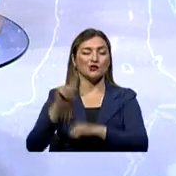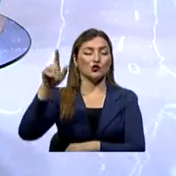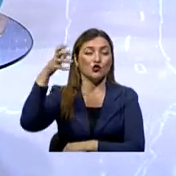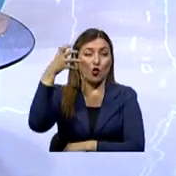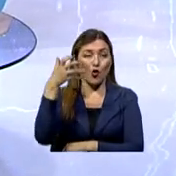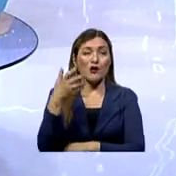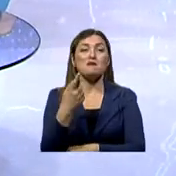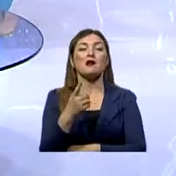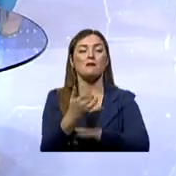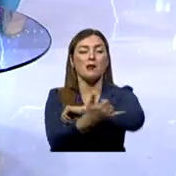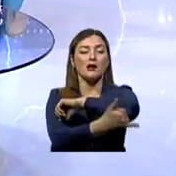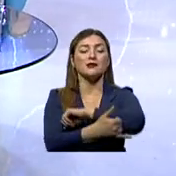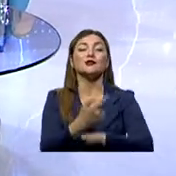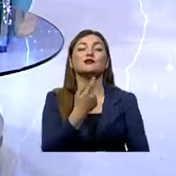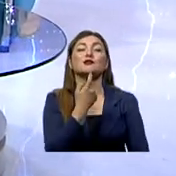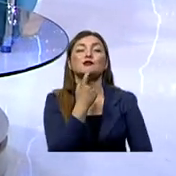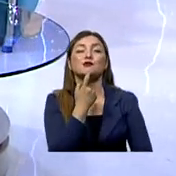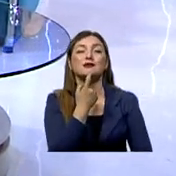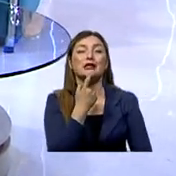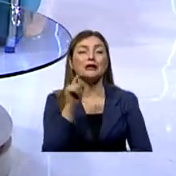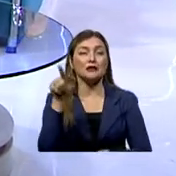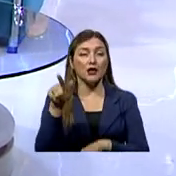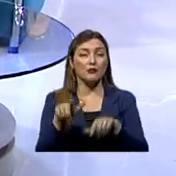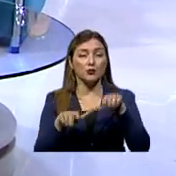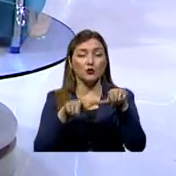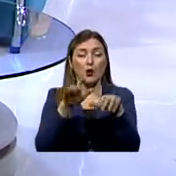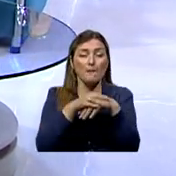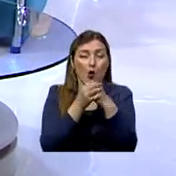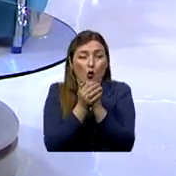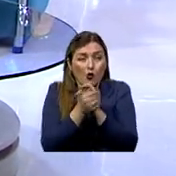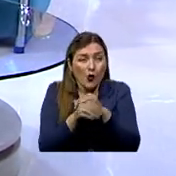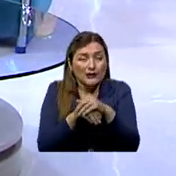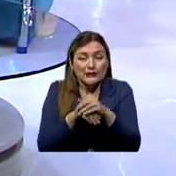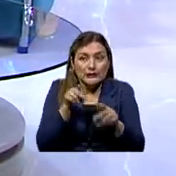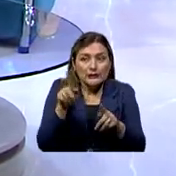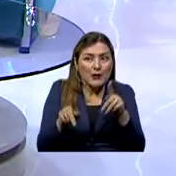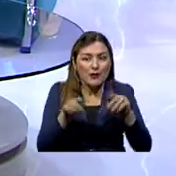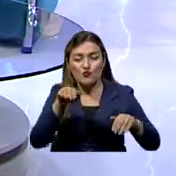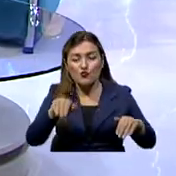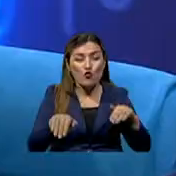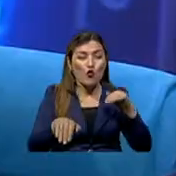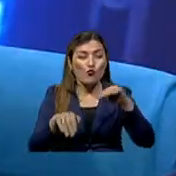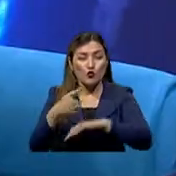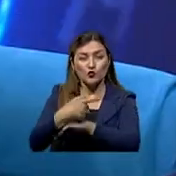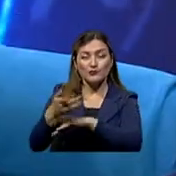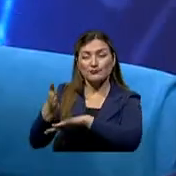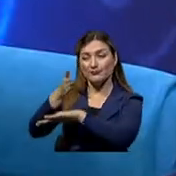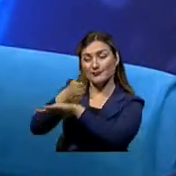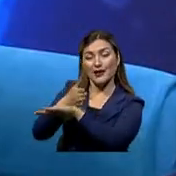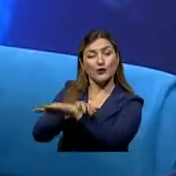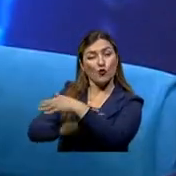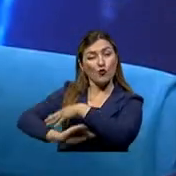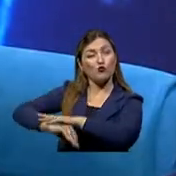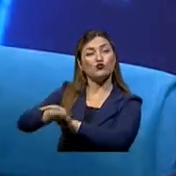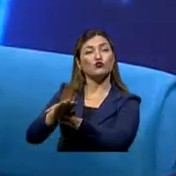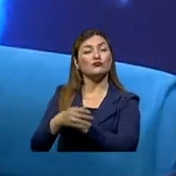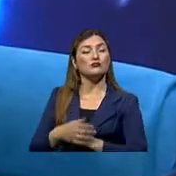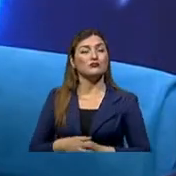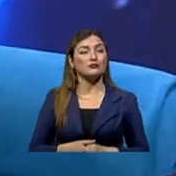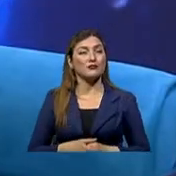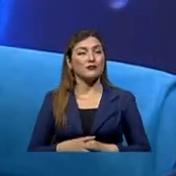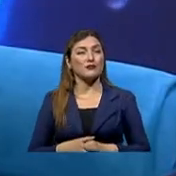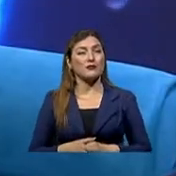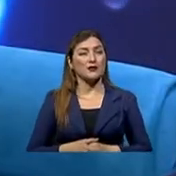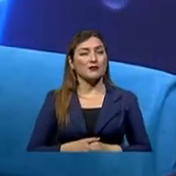vive en Finlandia, en esos países aprovechan para ir a la playa dándose unos días antes de una bronceada, pero ya se sacó del